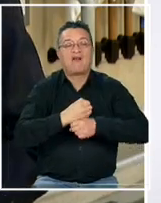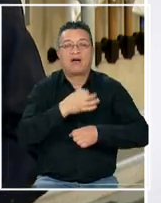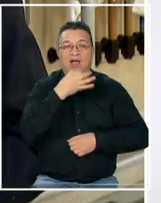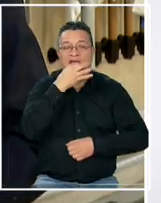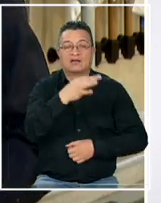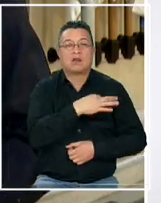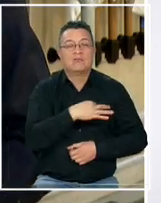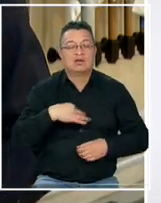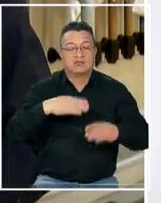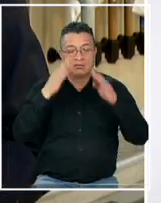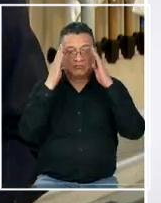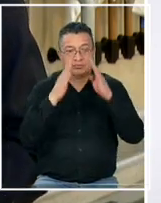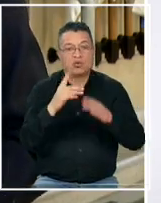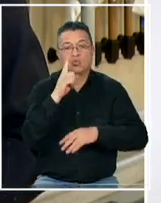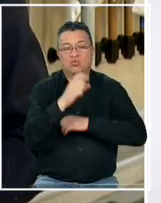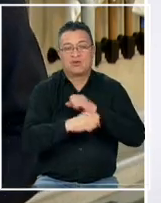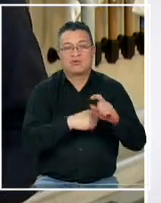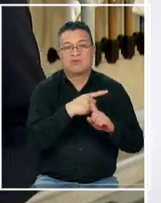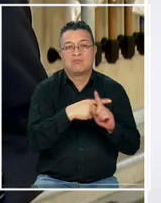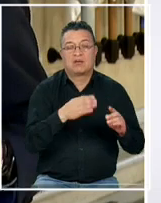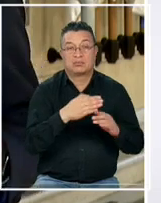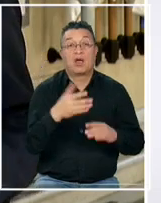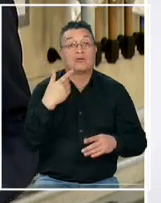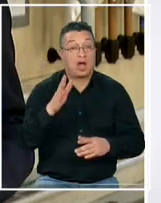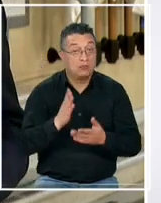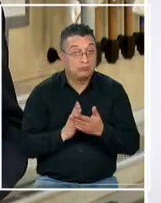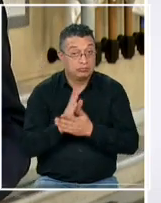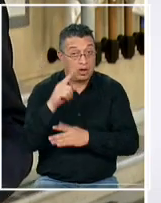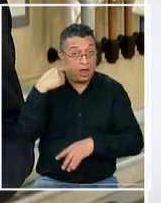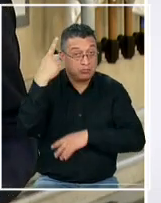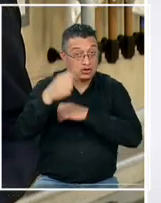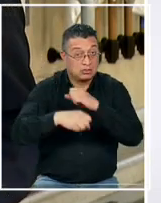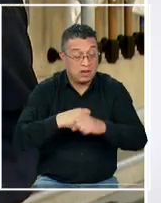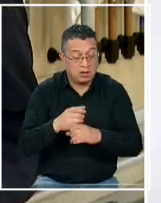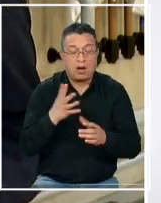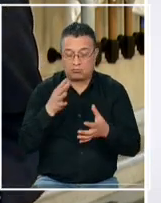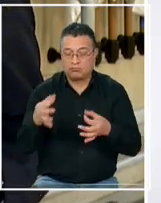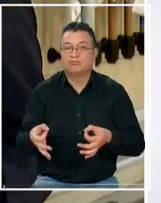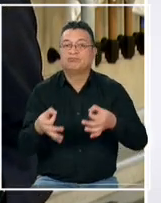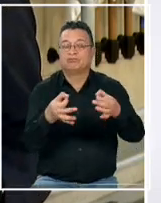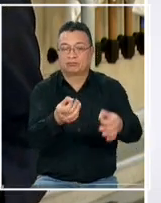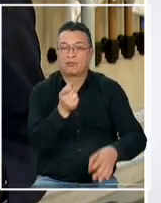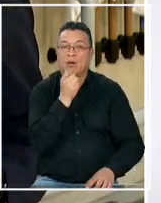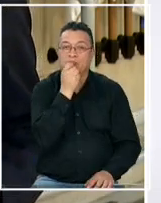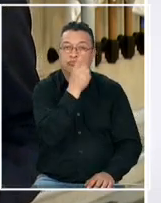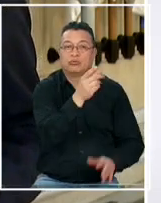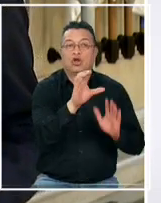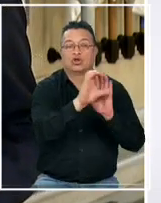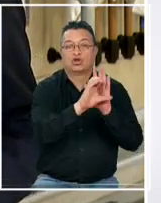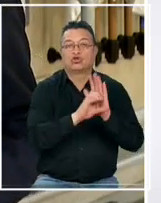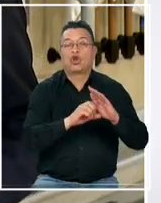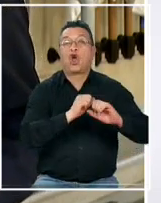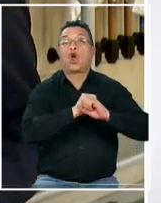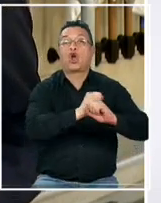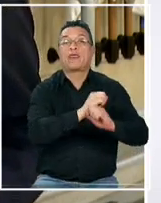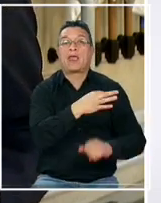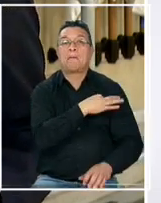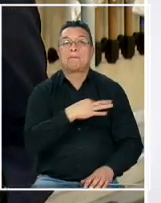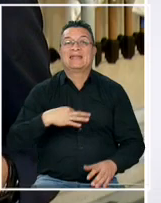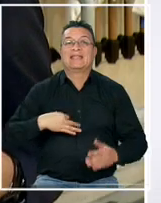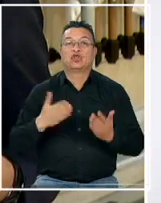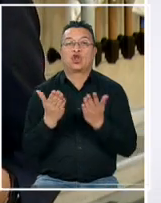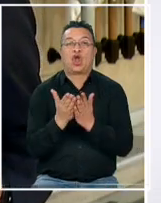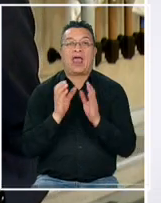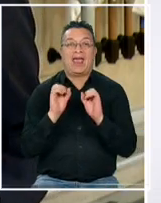en este año y medio, pero todo indica que a principios de la próxima semana será presentada esta acusación constitucional contra el ministro de